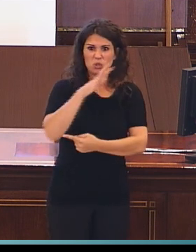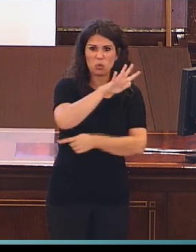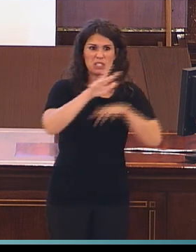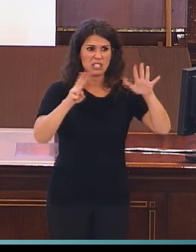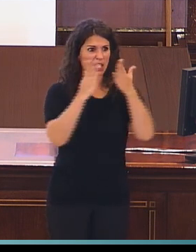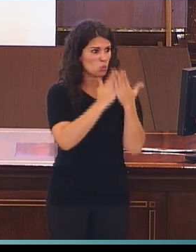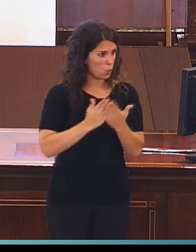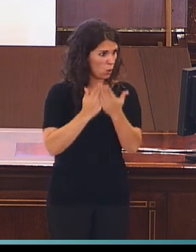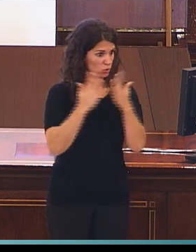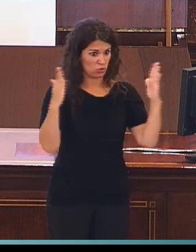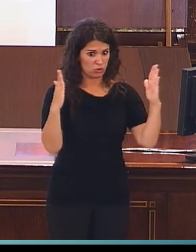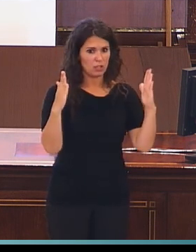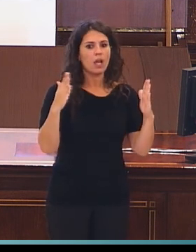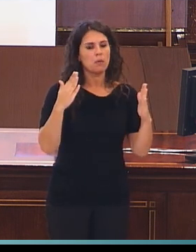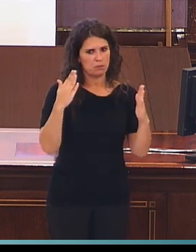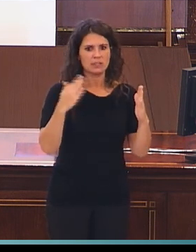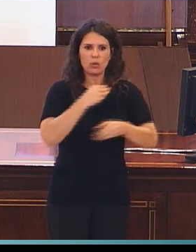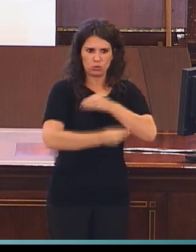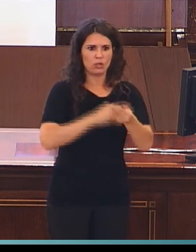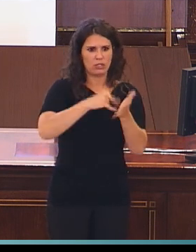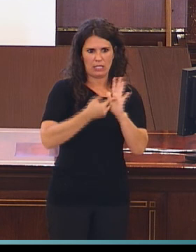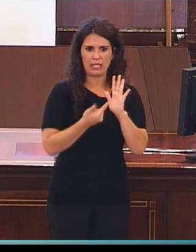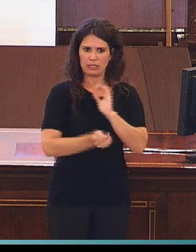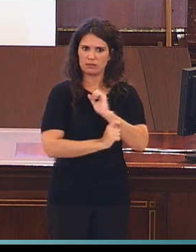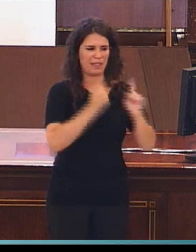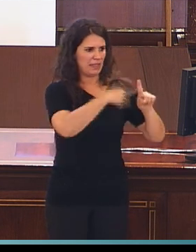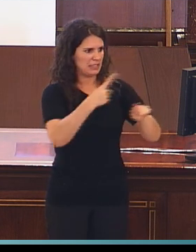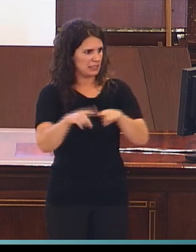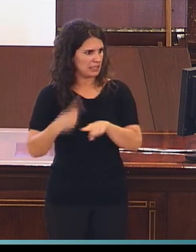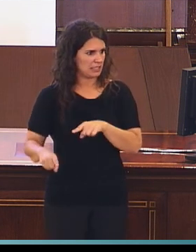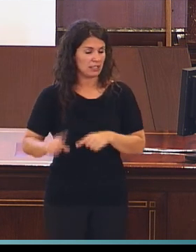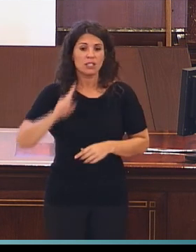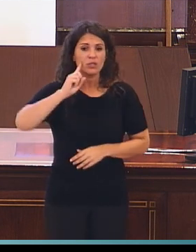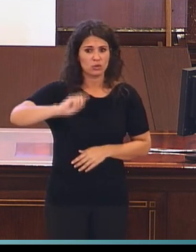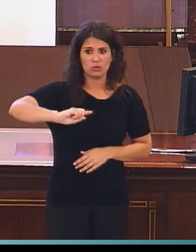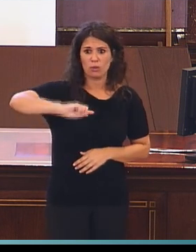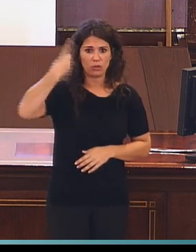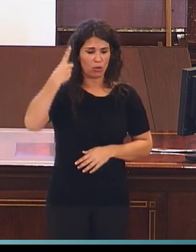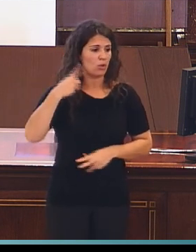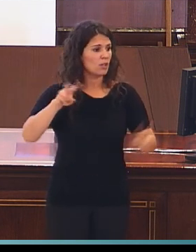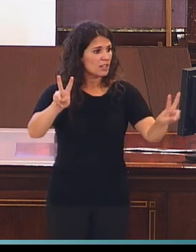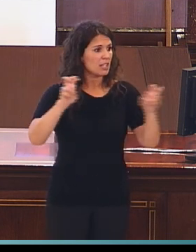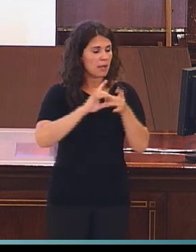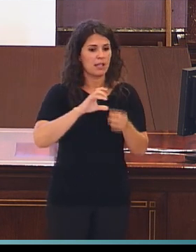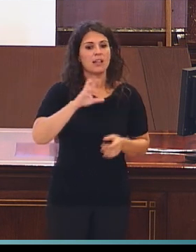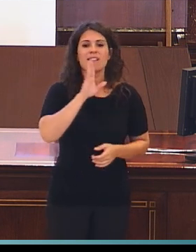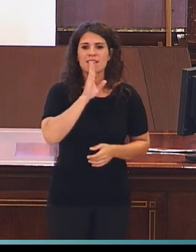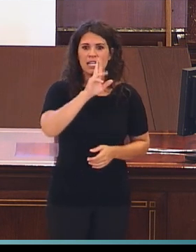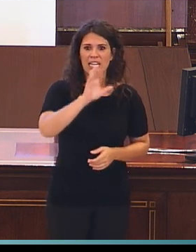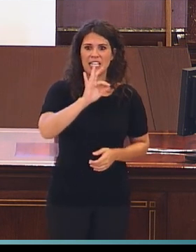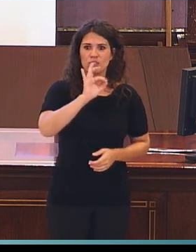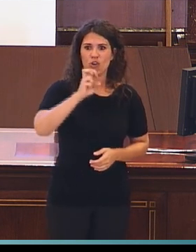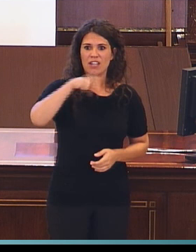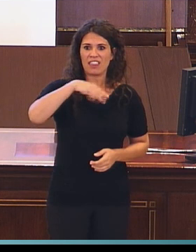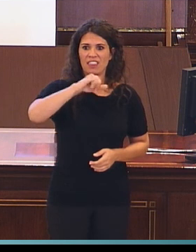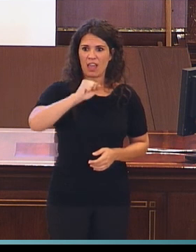estudios están aplicando estas técnicas. Sobre todo, sobre todo, la técnica estrella de la resonancia magnética funcional, que nos está